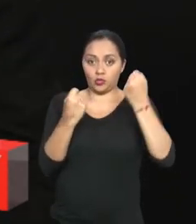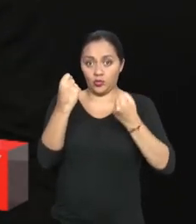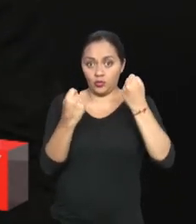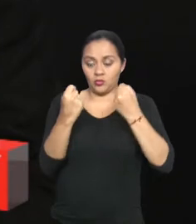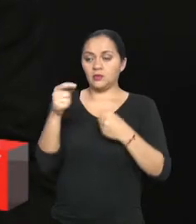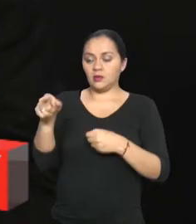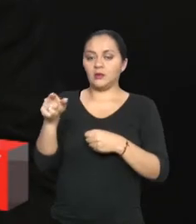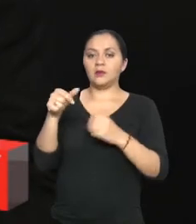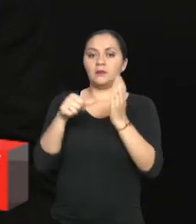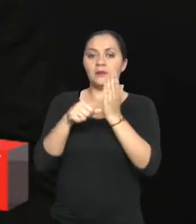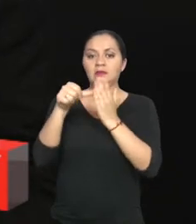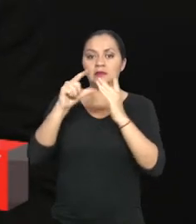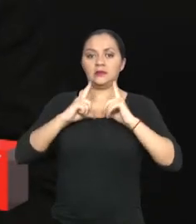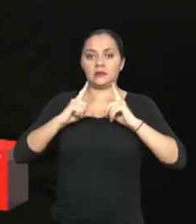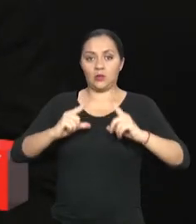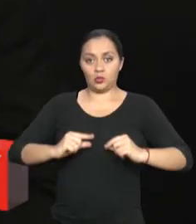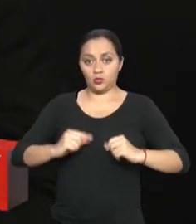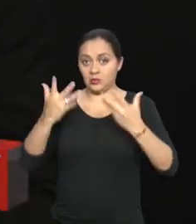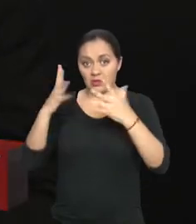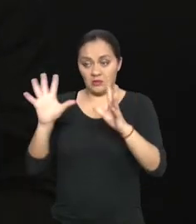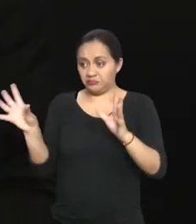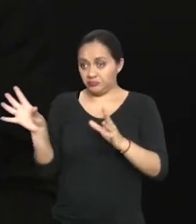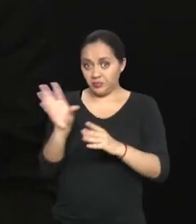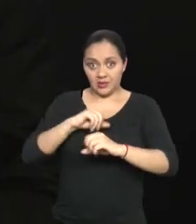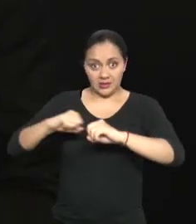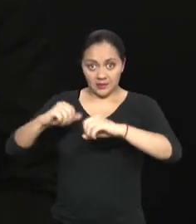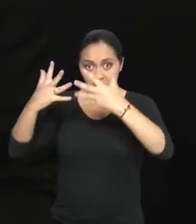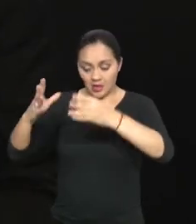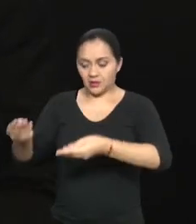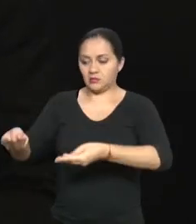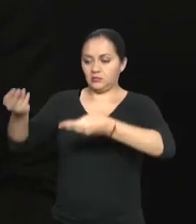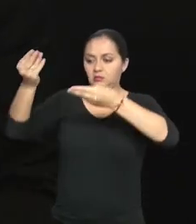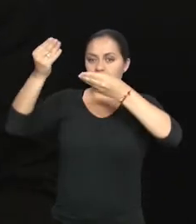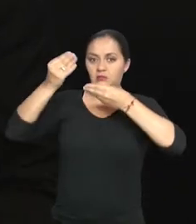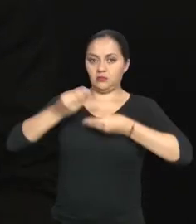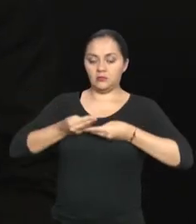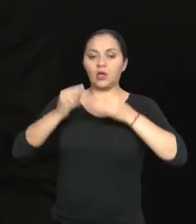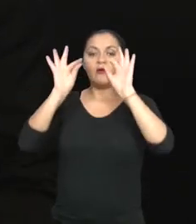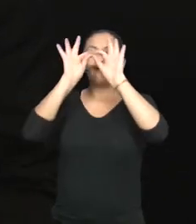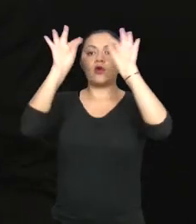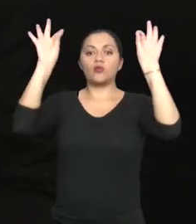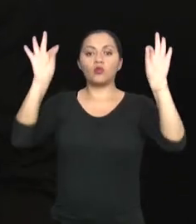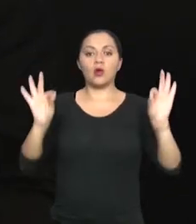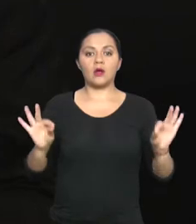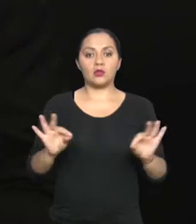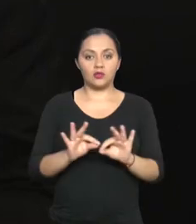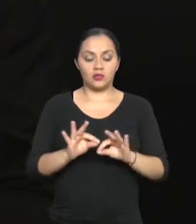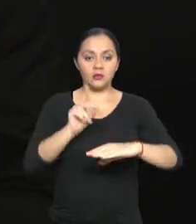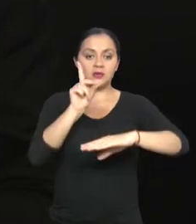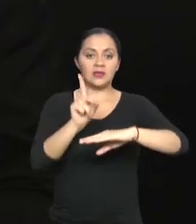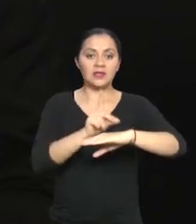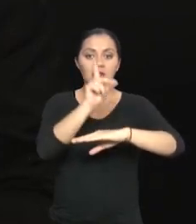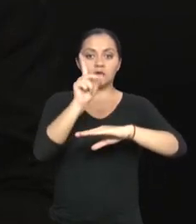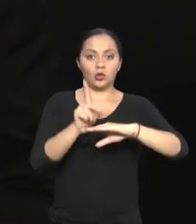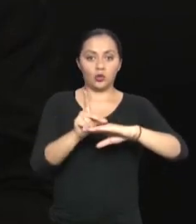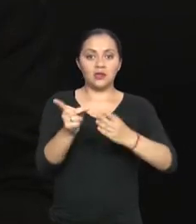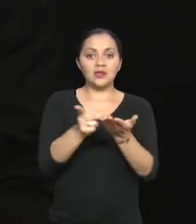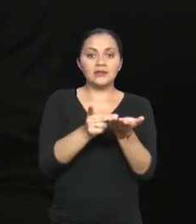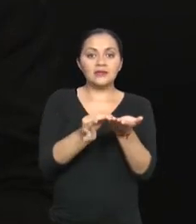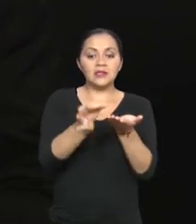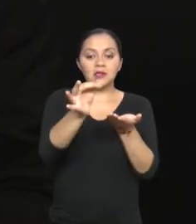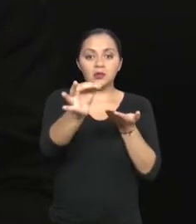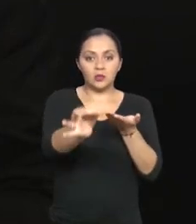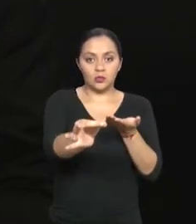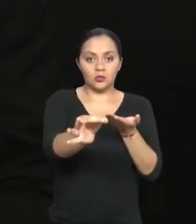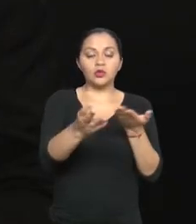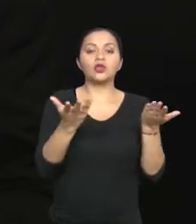presentar un formulario ante el director distrital donde va a importar el vehículo, es decir, la dependencia donde